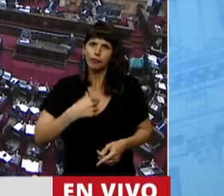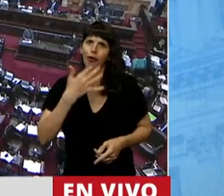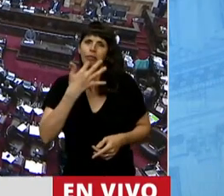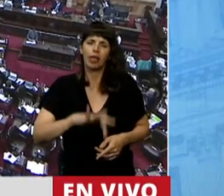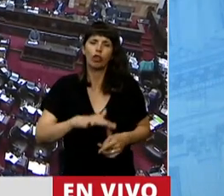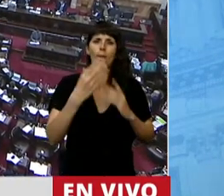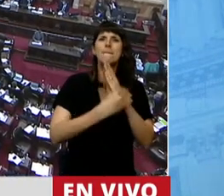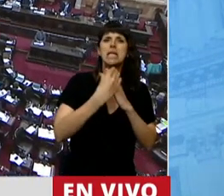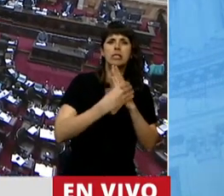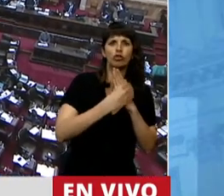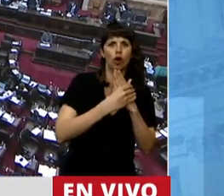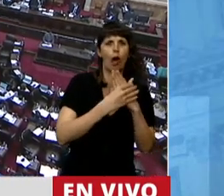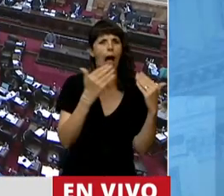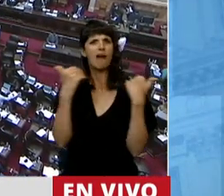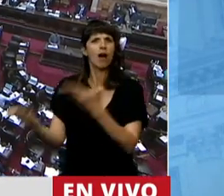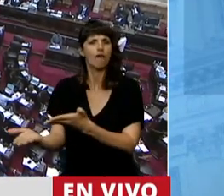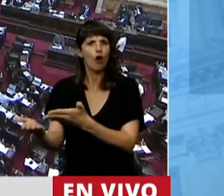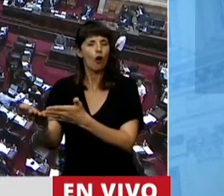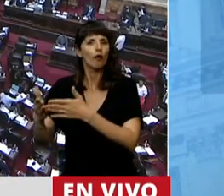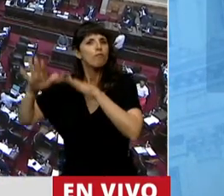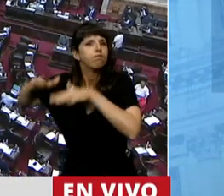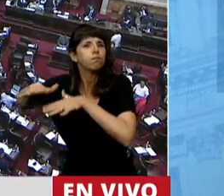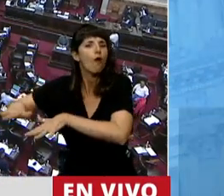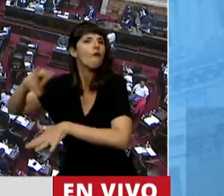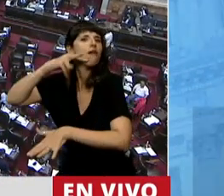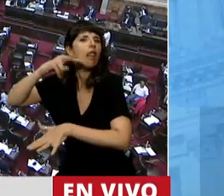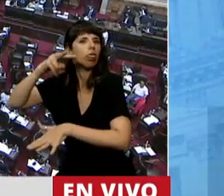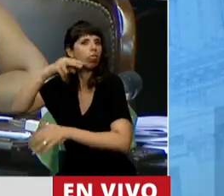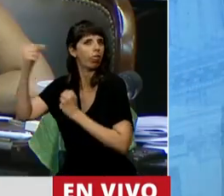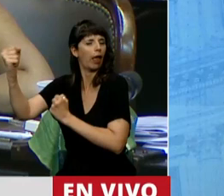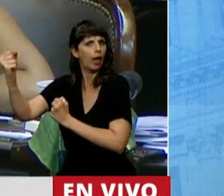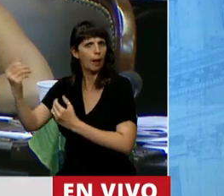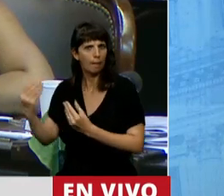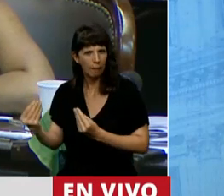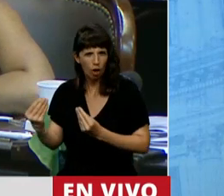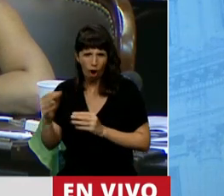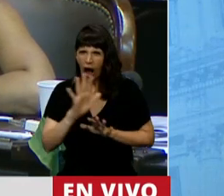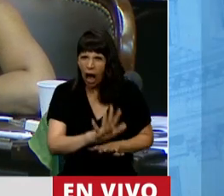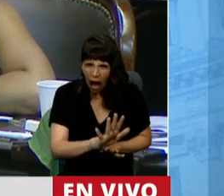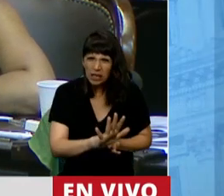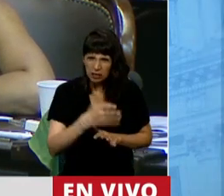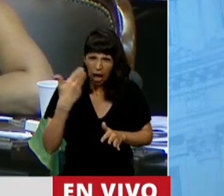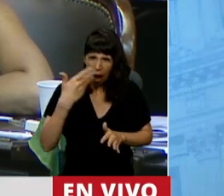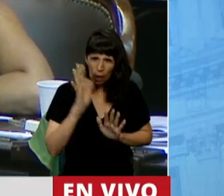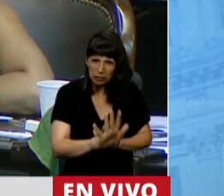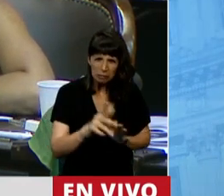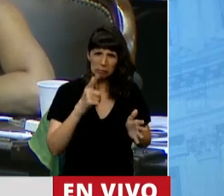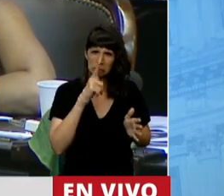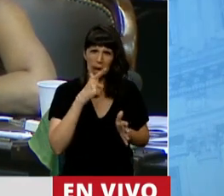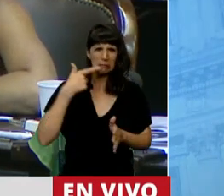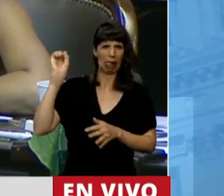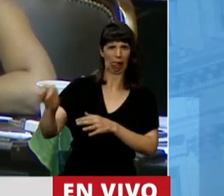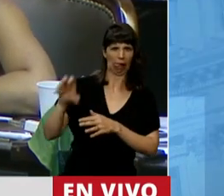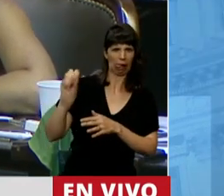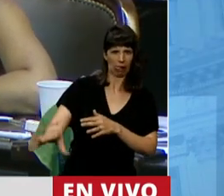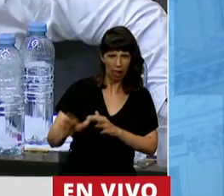que un funcionario que representa al Estado Nacional tenga argumentos más sólidos y no insultos, porque es un insulto decir que un bebé